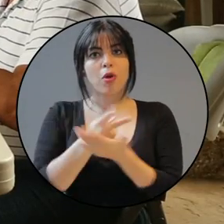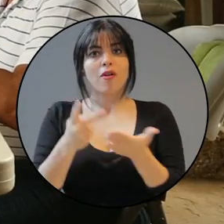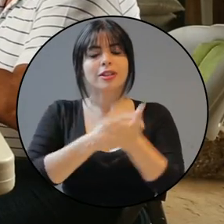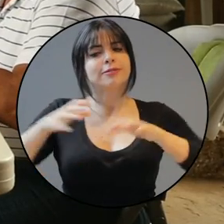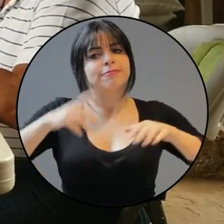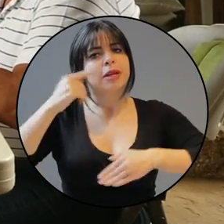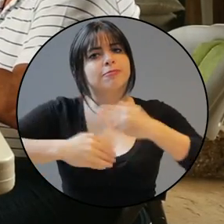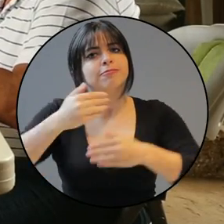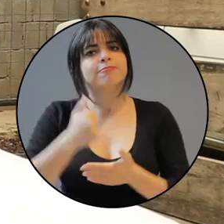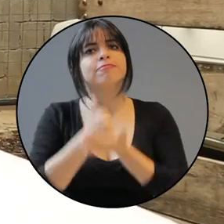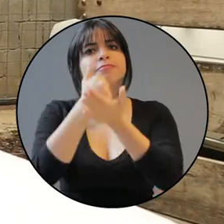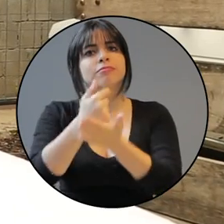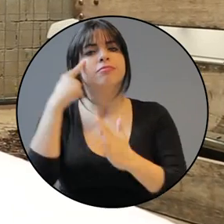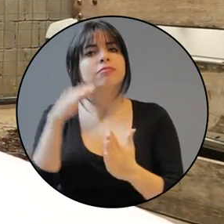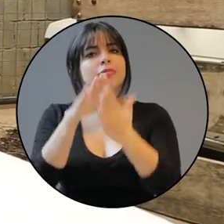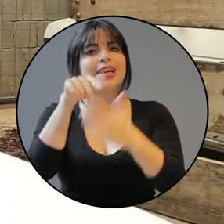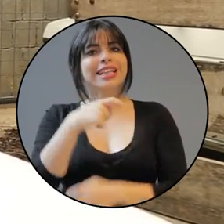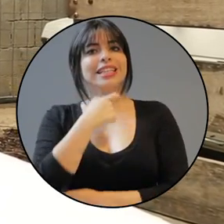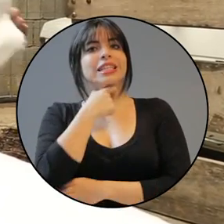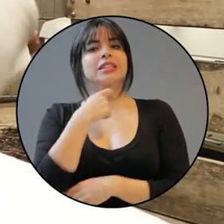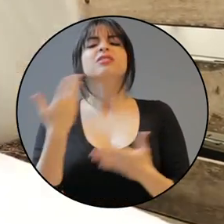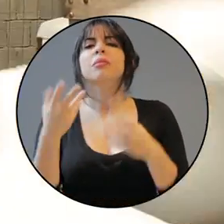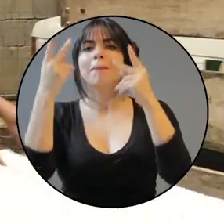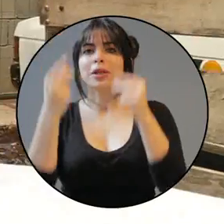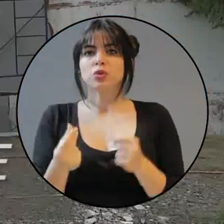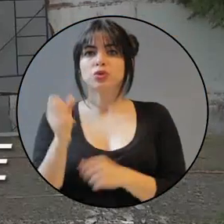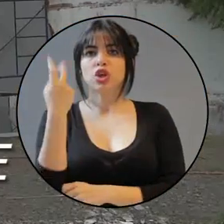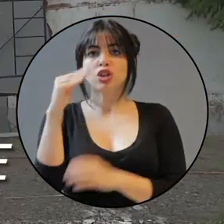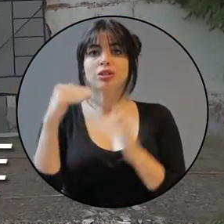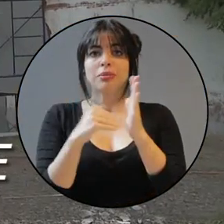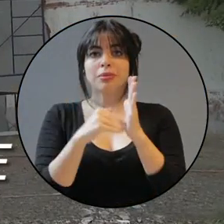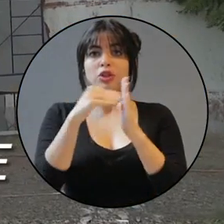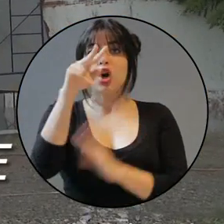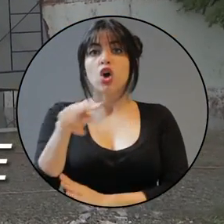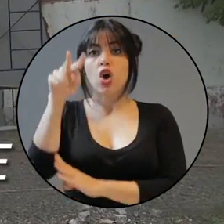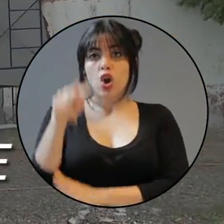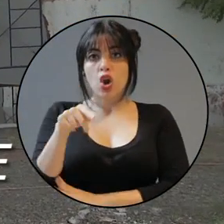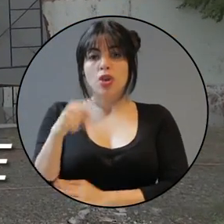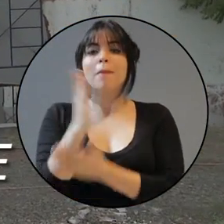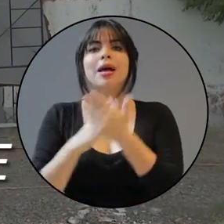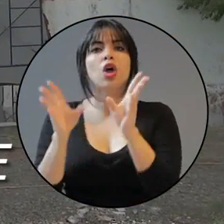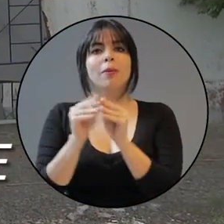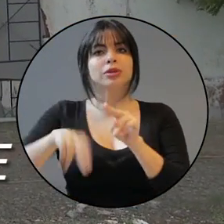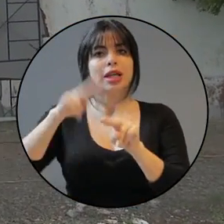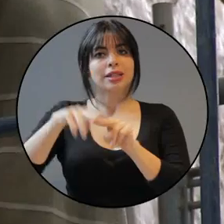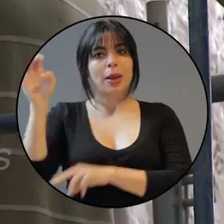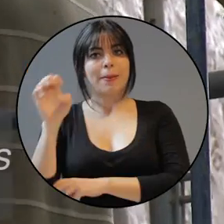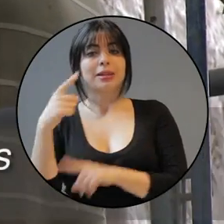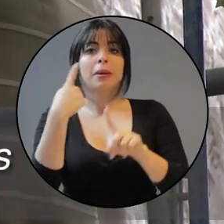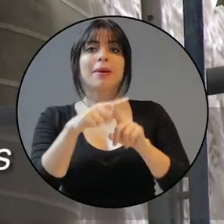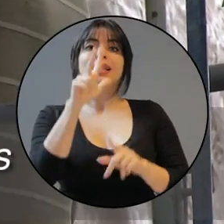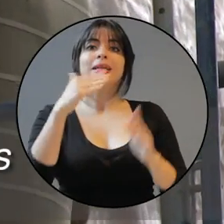actuando para ayudarlos a enfrentar esta crisis con un presupuesto de 12 mil millones de colones de la Comisión de Emergencias